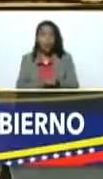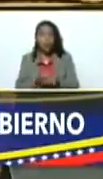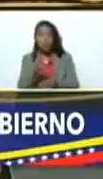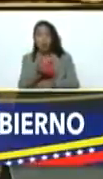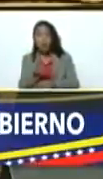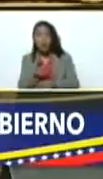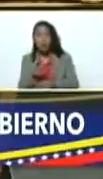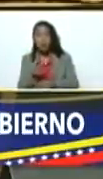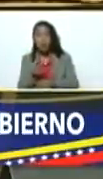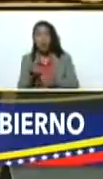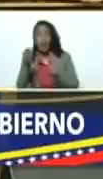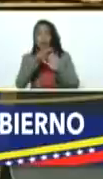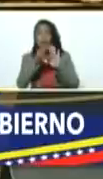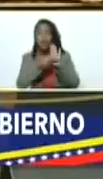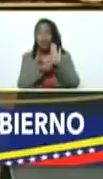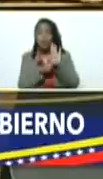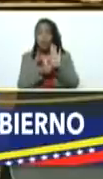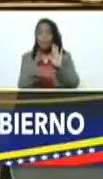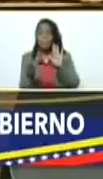son parámetros